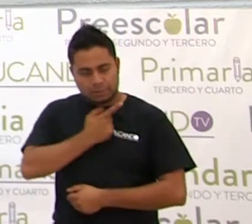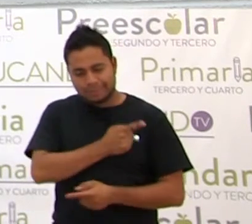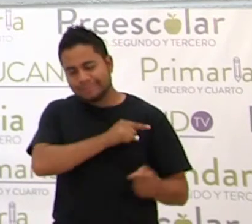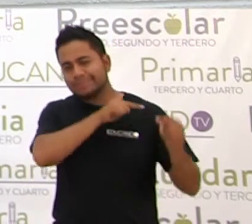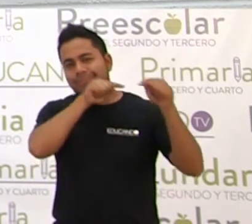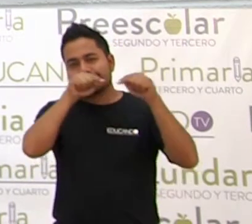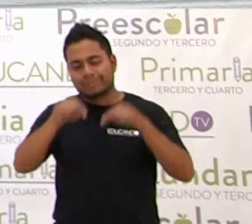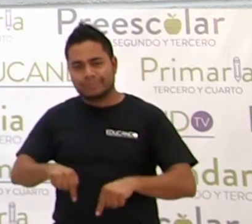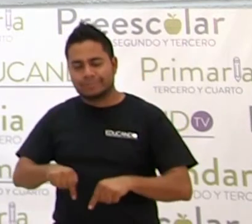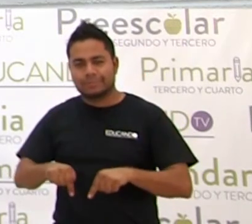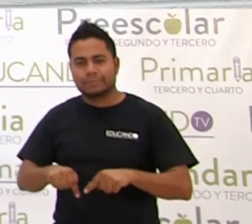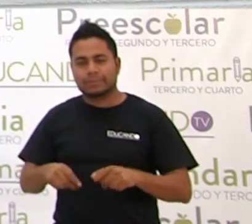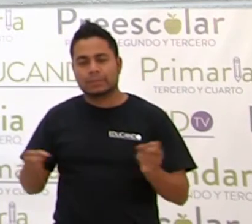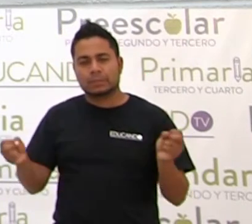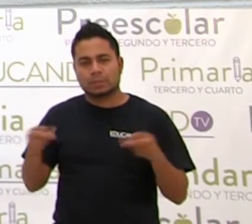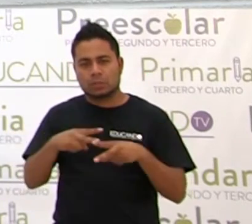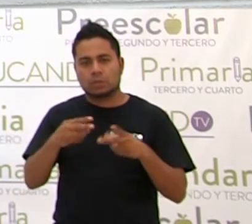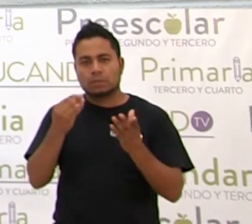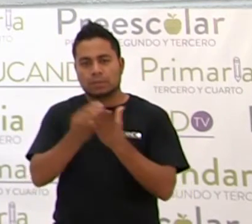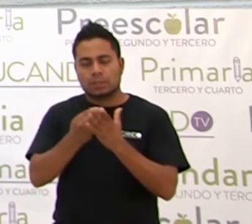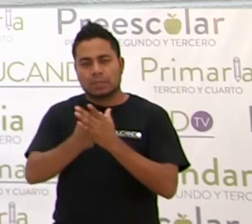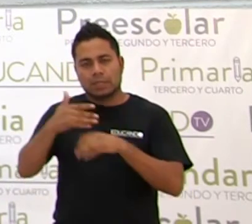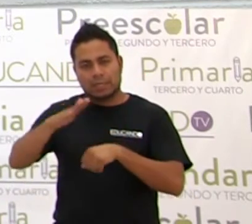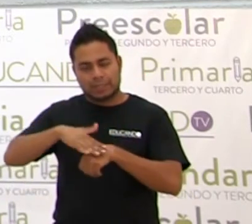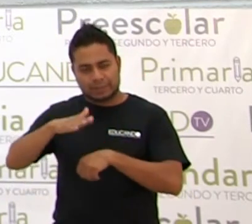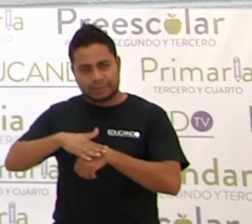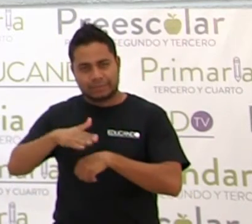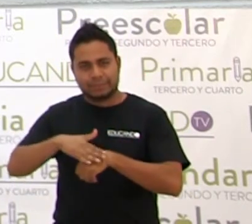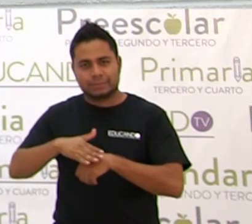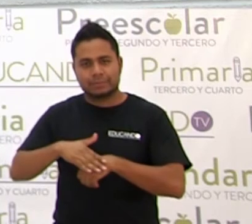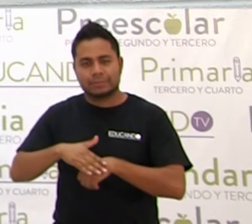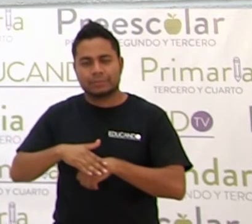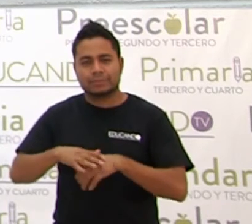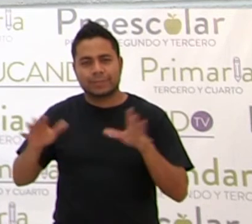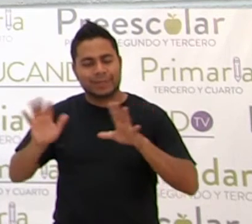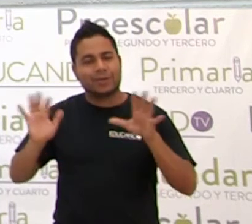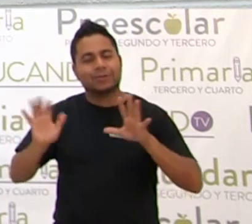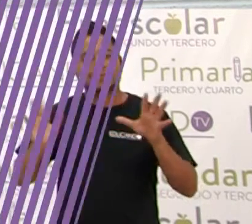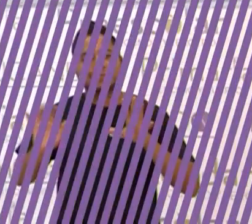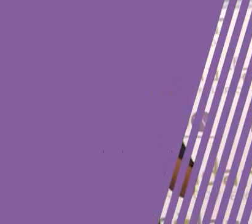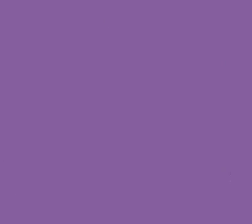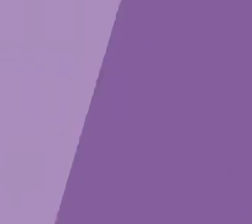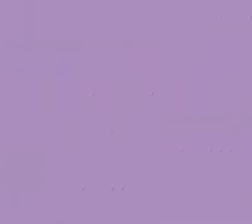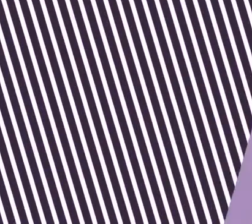con ustedes y nos vemos en la próxima edición. Hasta pronto.